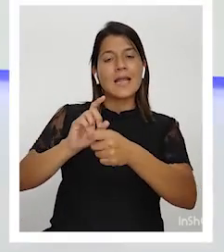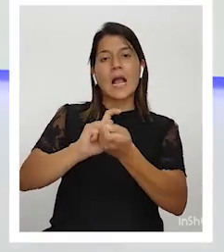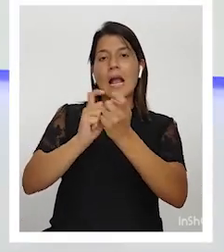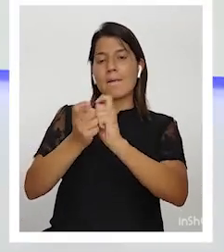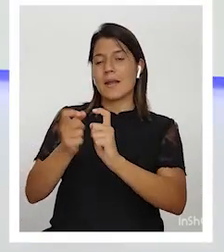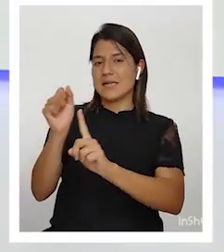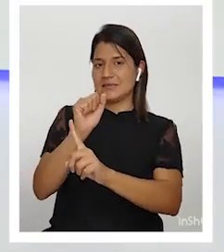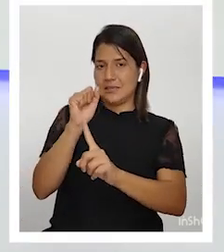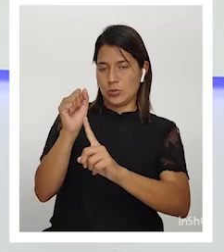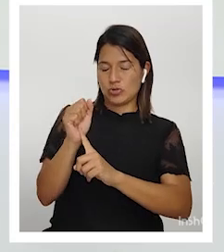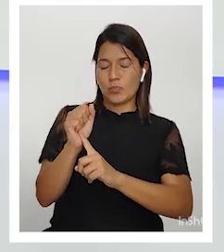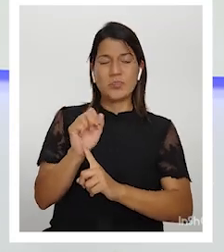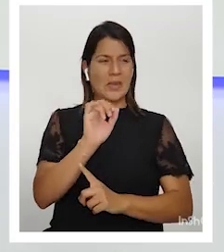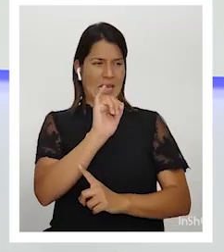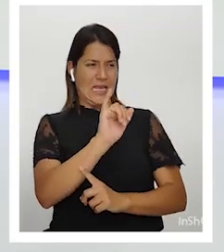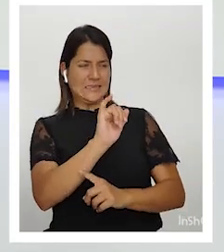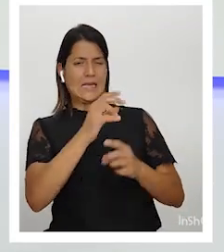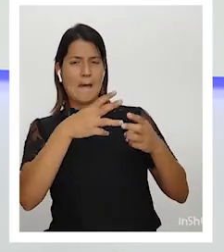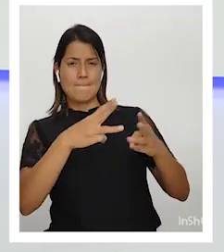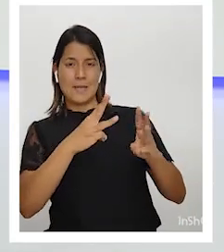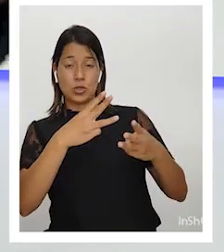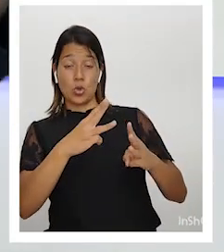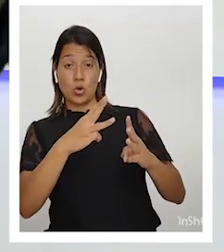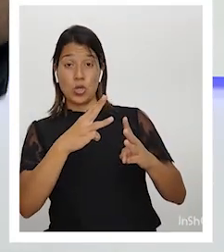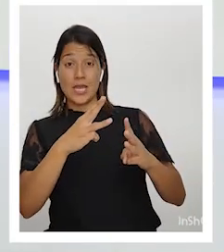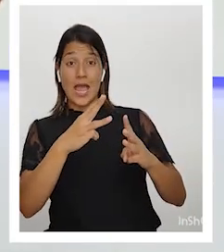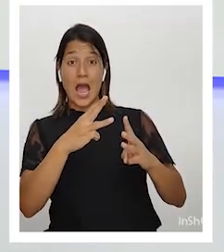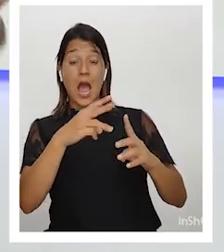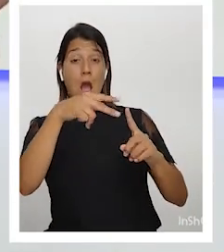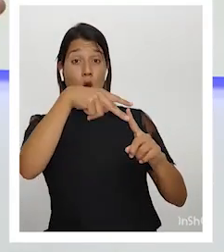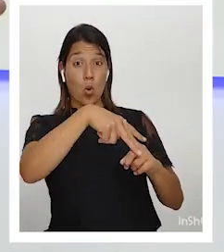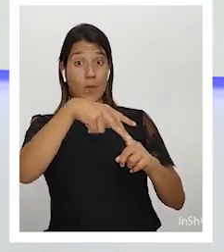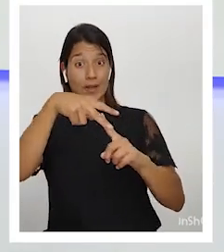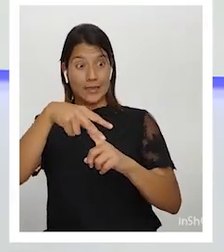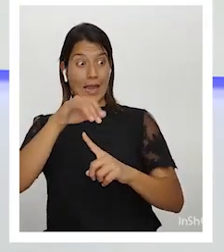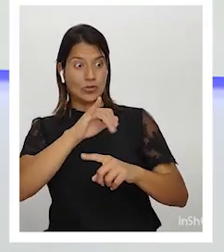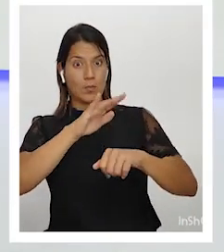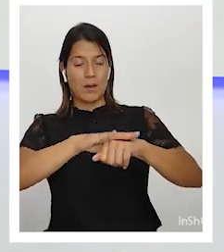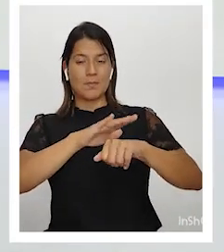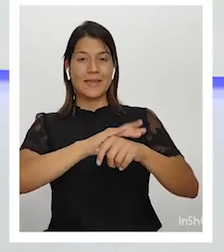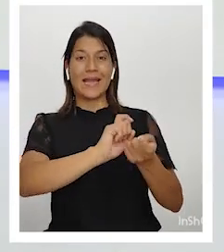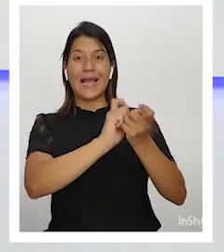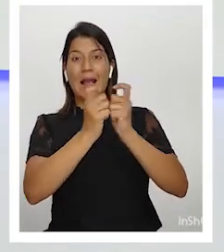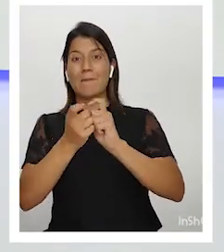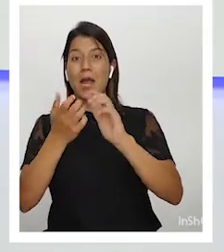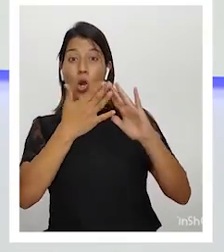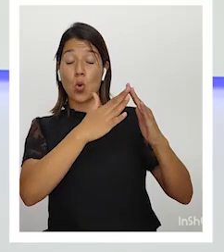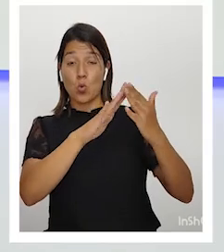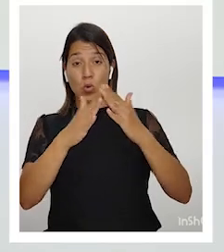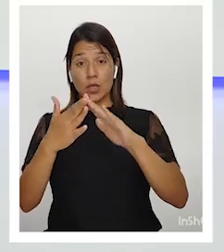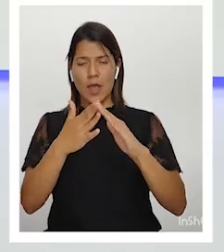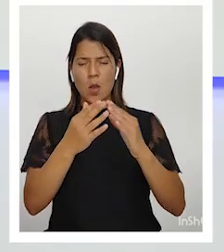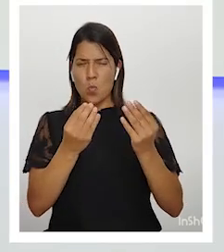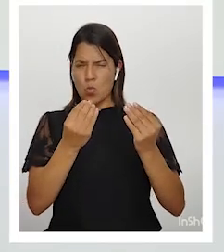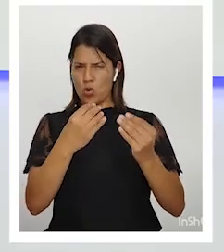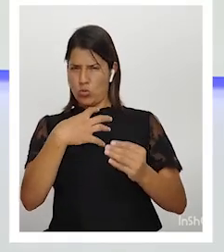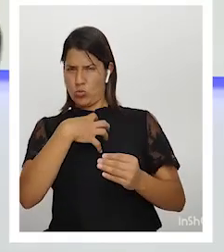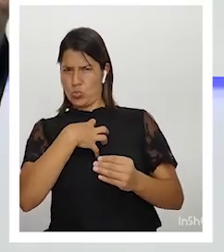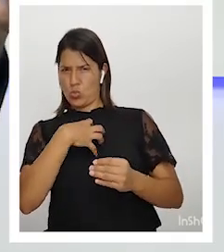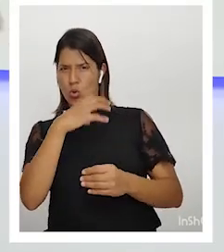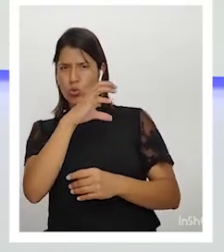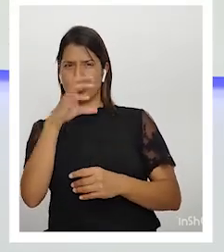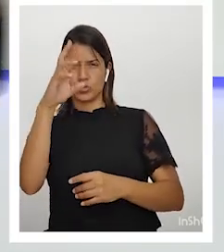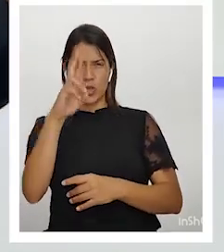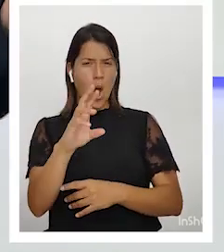cooperativo que transforma comunidades ¿es muy propio nuestro o